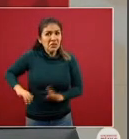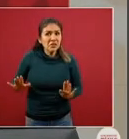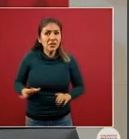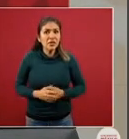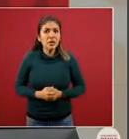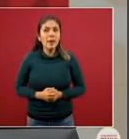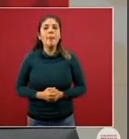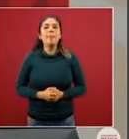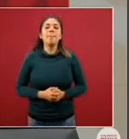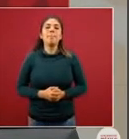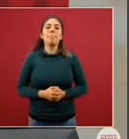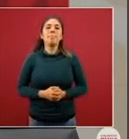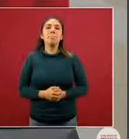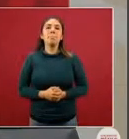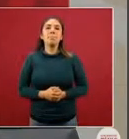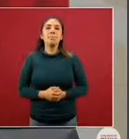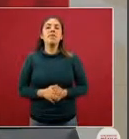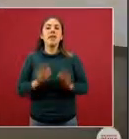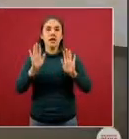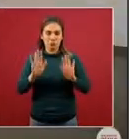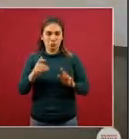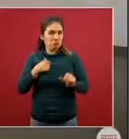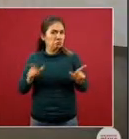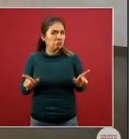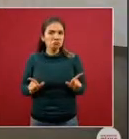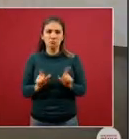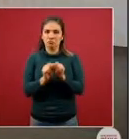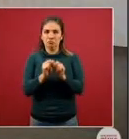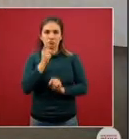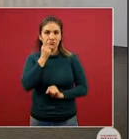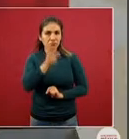a ver lo diré en breve para que no